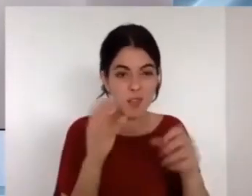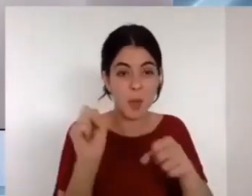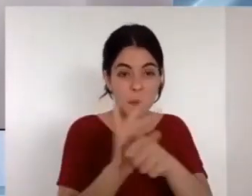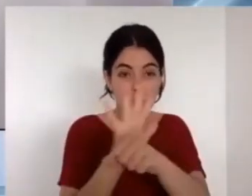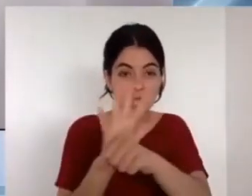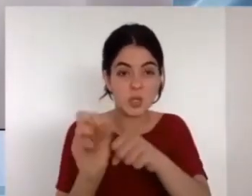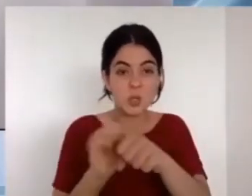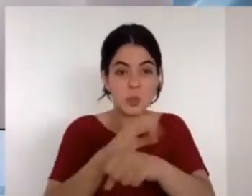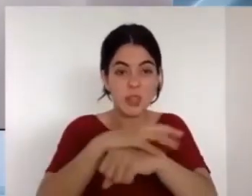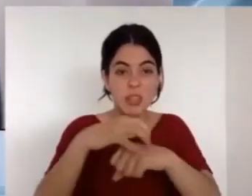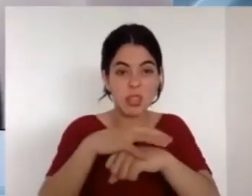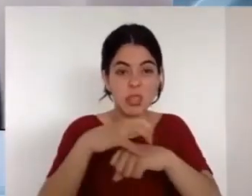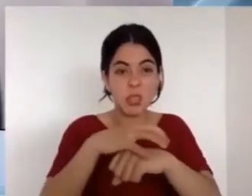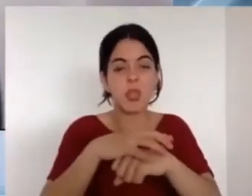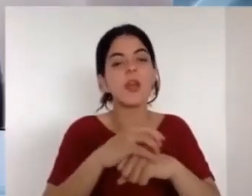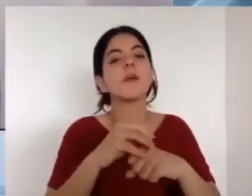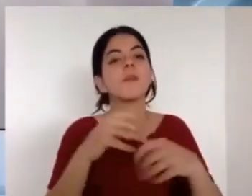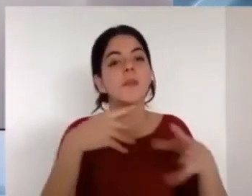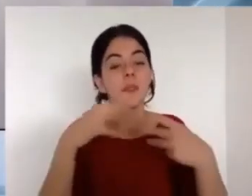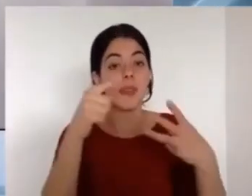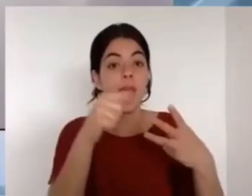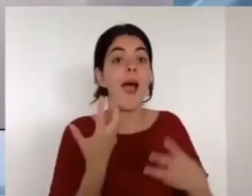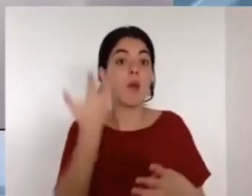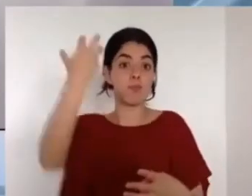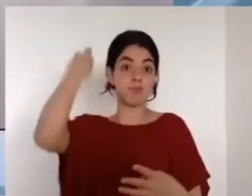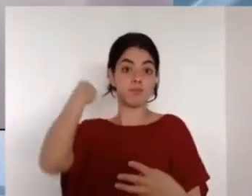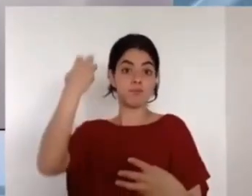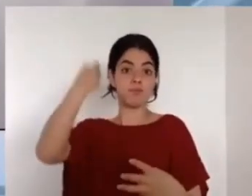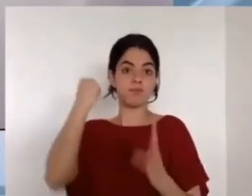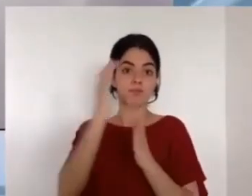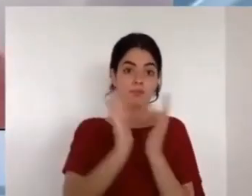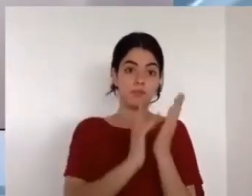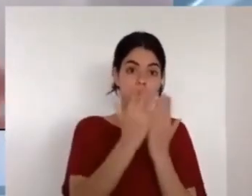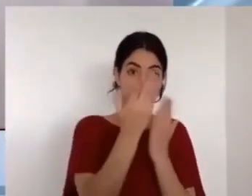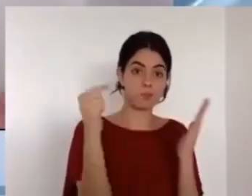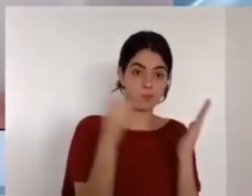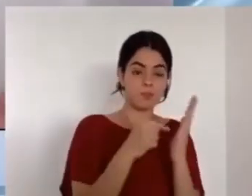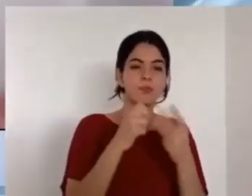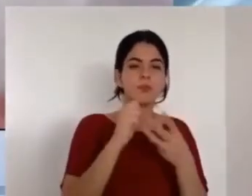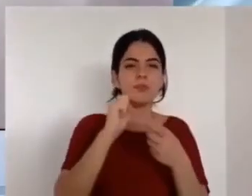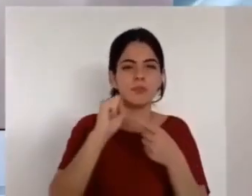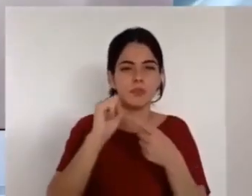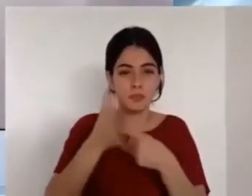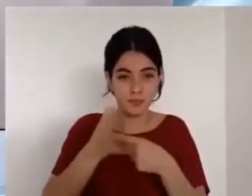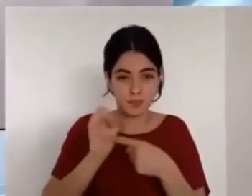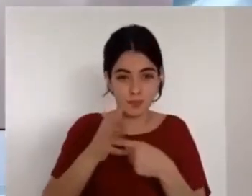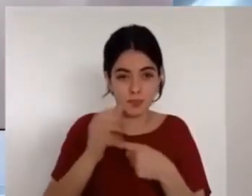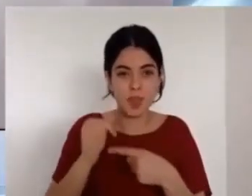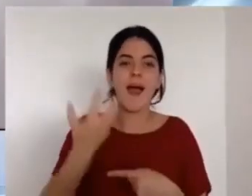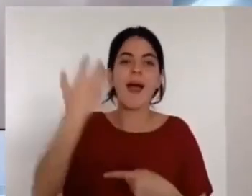ese es el primer sí. Sí, se dan estas cosas.